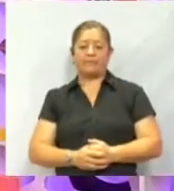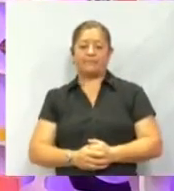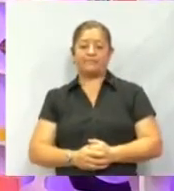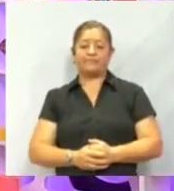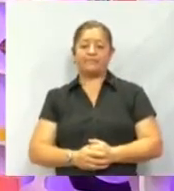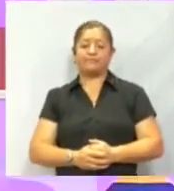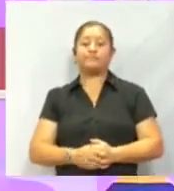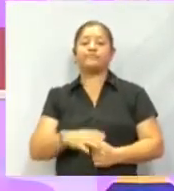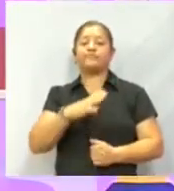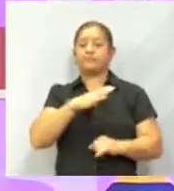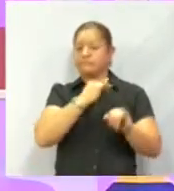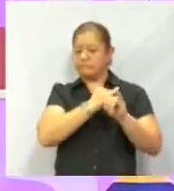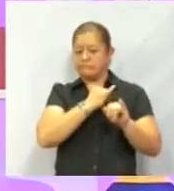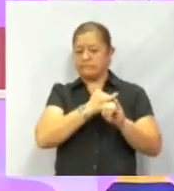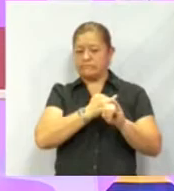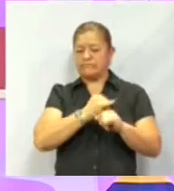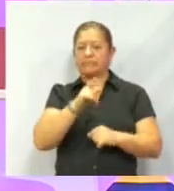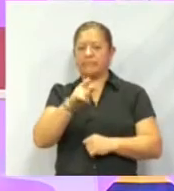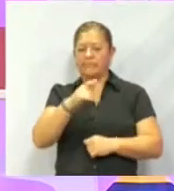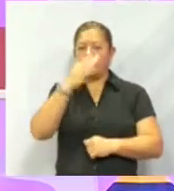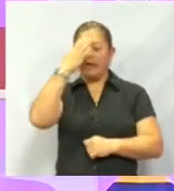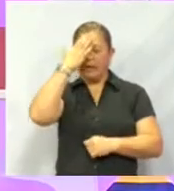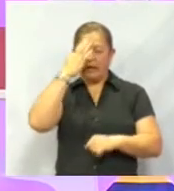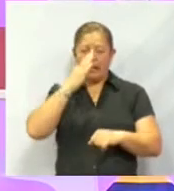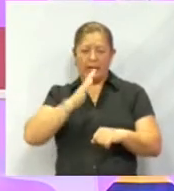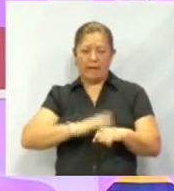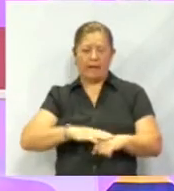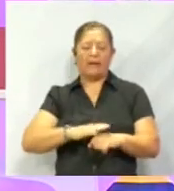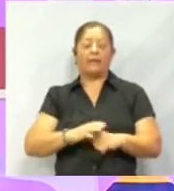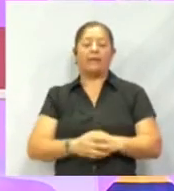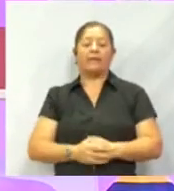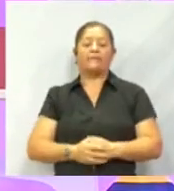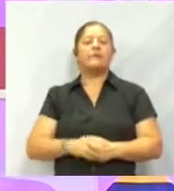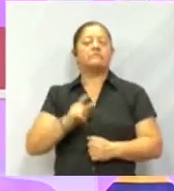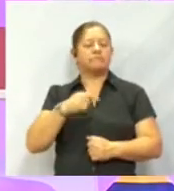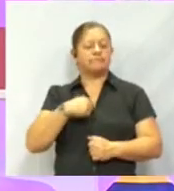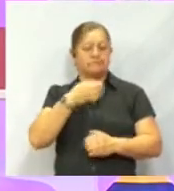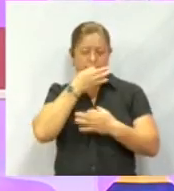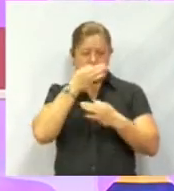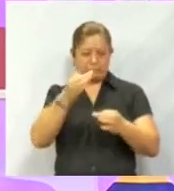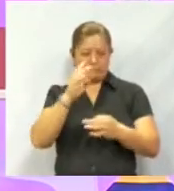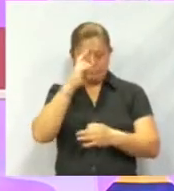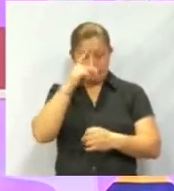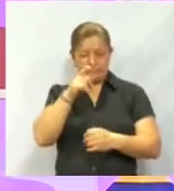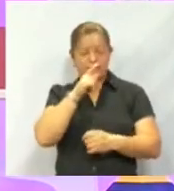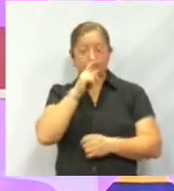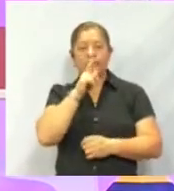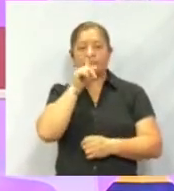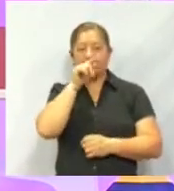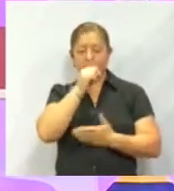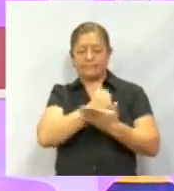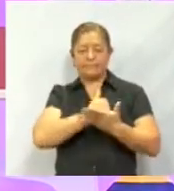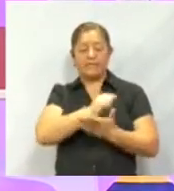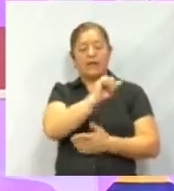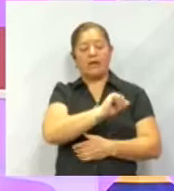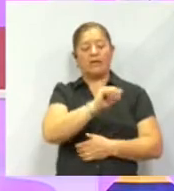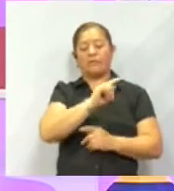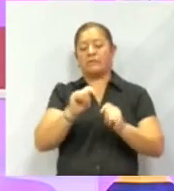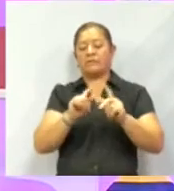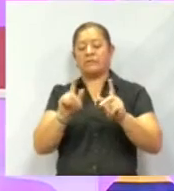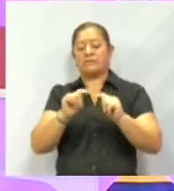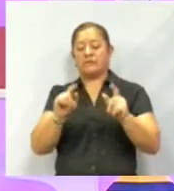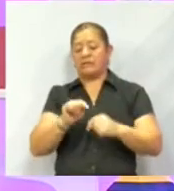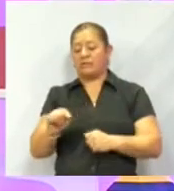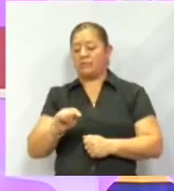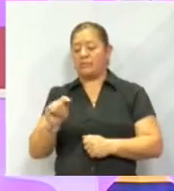redes sociales, las cuales seguramente ya las conoces, pero te las vamos a recordar. Si entras a Twitter nos encuentras como arroba Tlaxcala